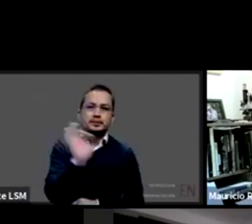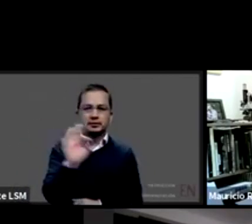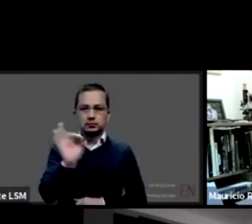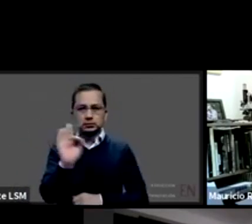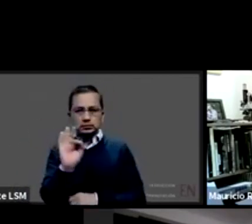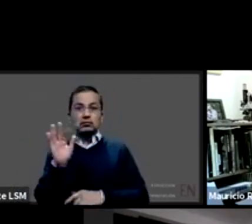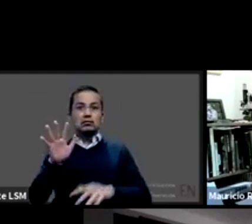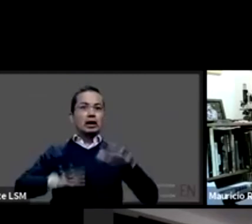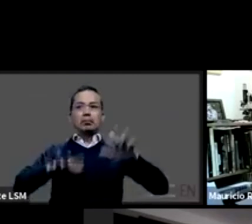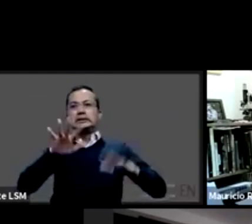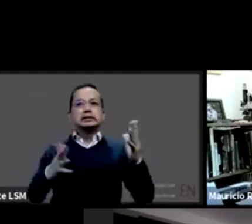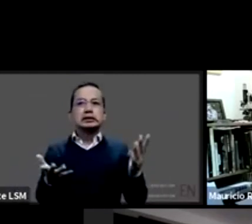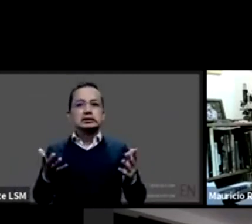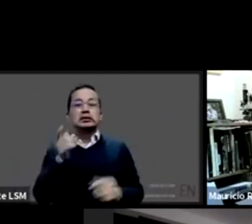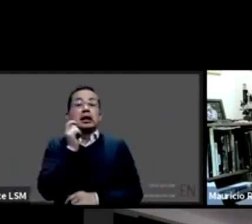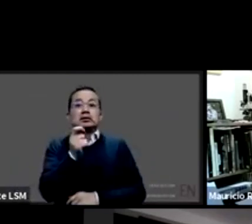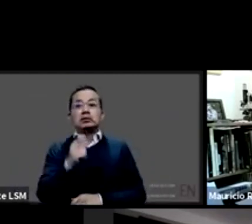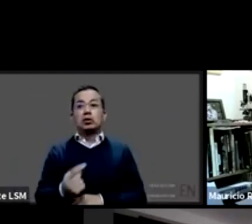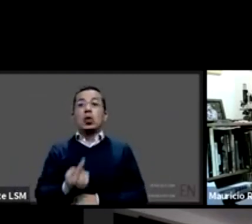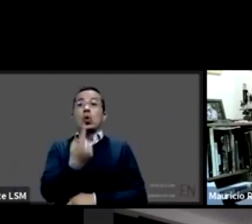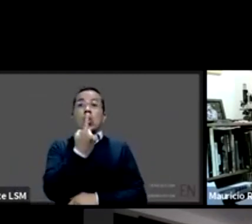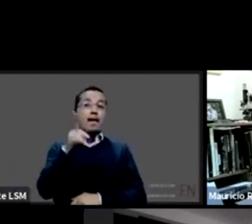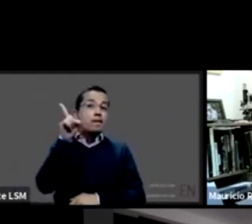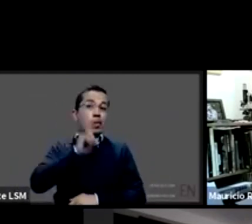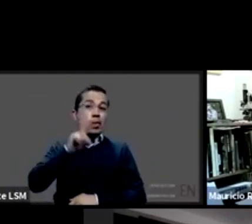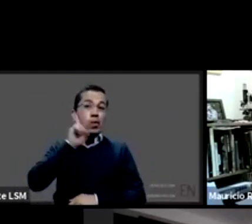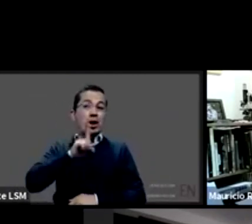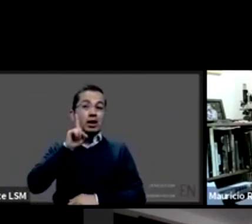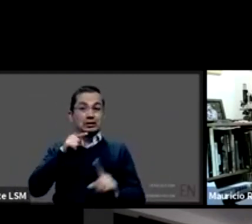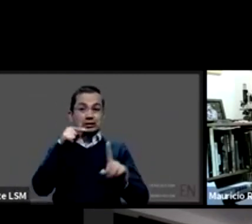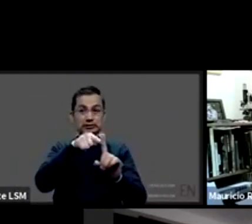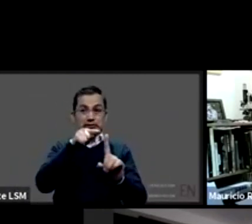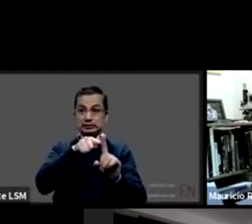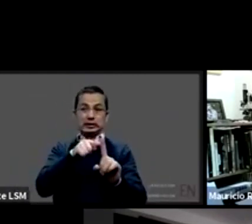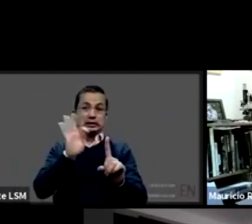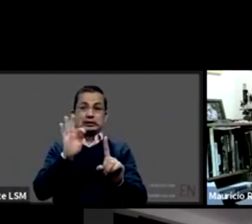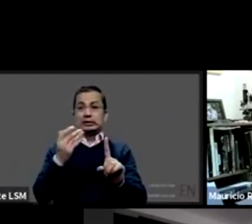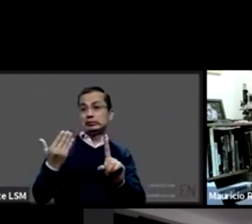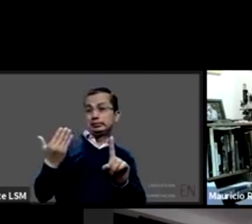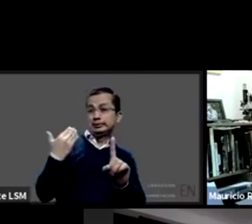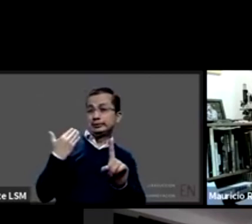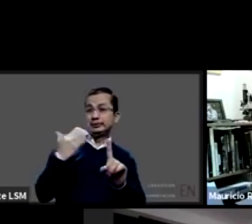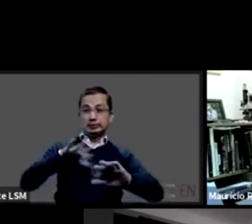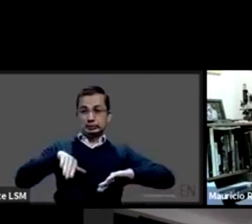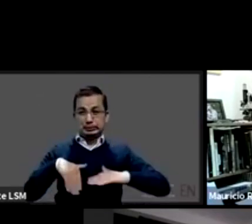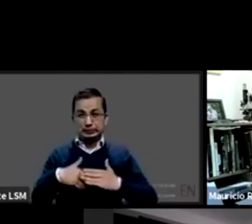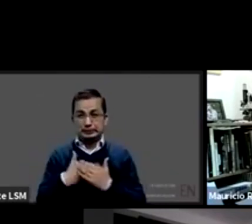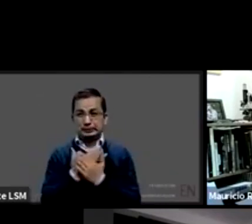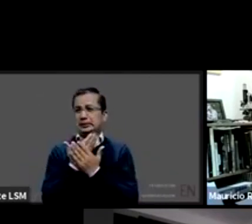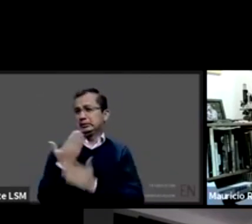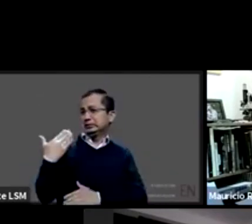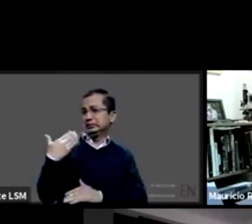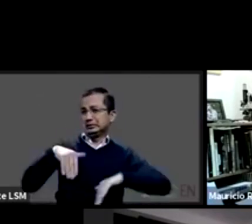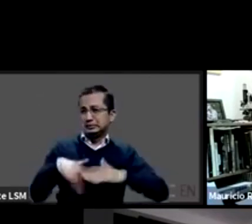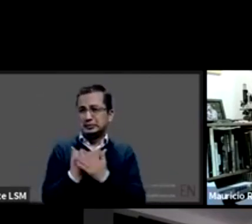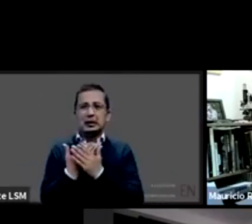hambre con las ganas de comer cuando una mujer que acaba de tener a su hijo segundo tercero cuarto